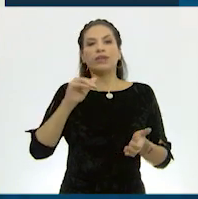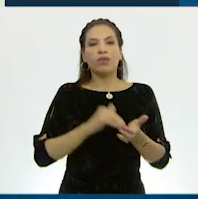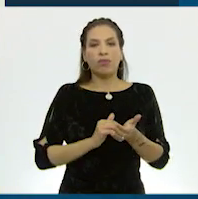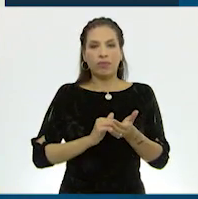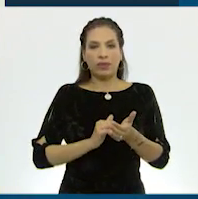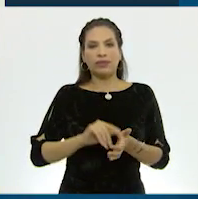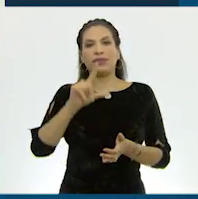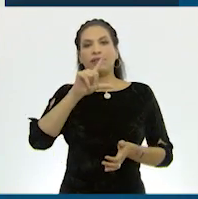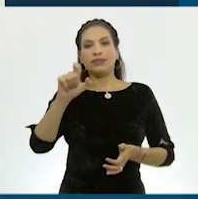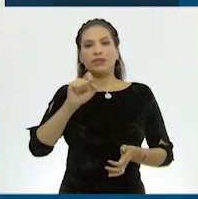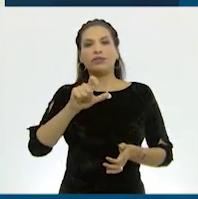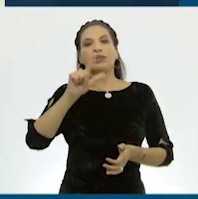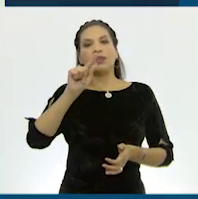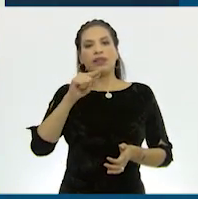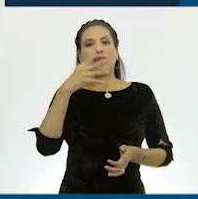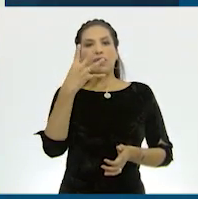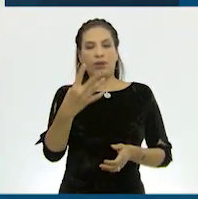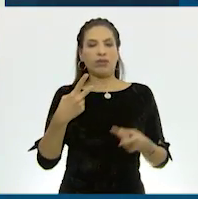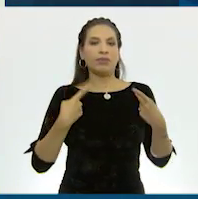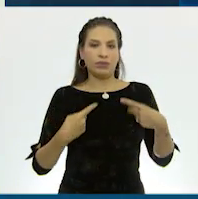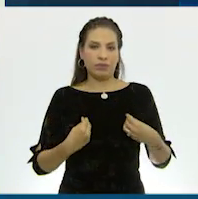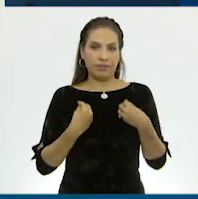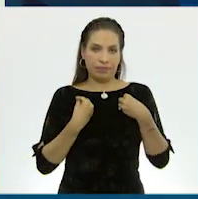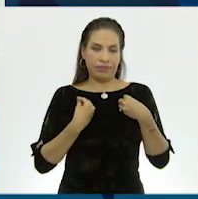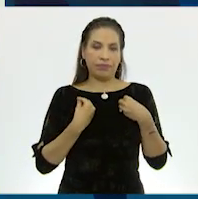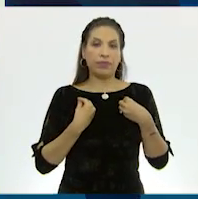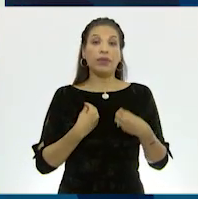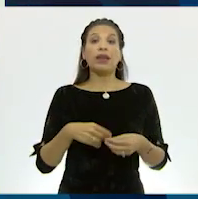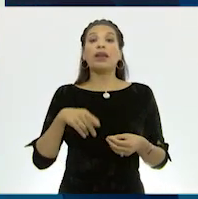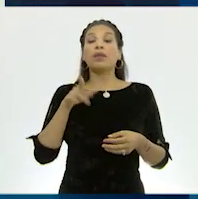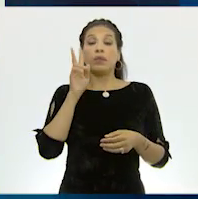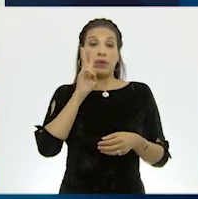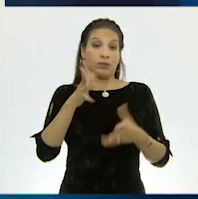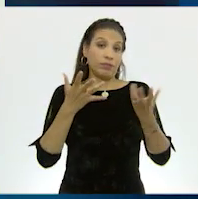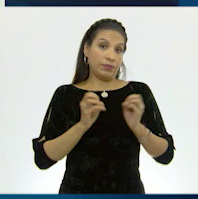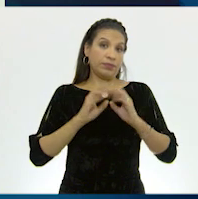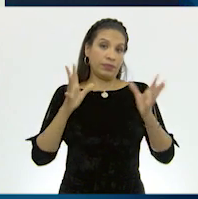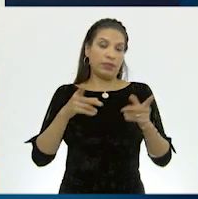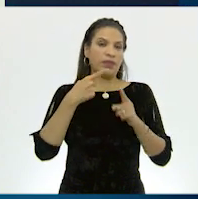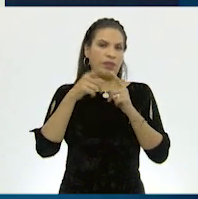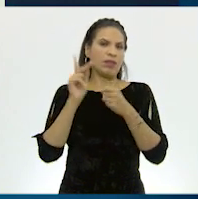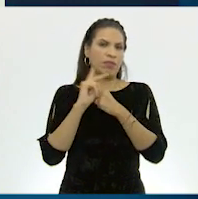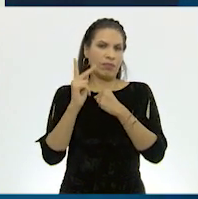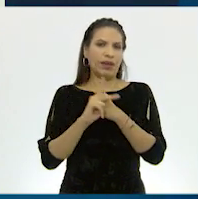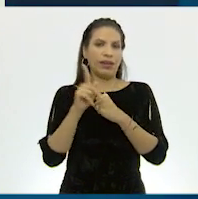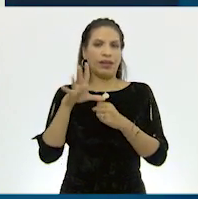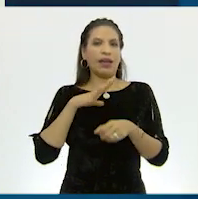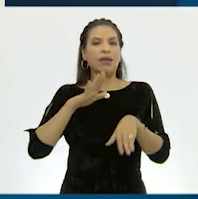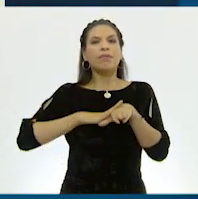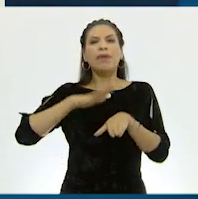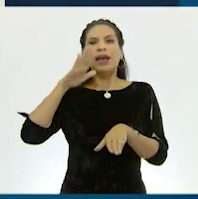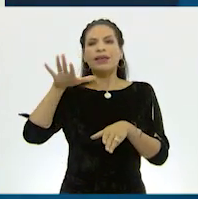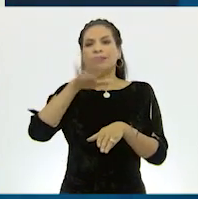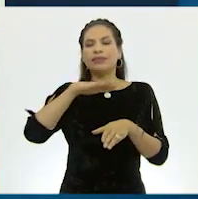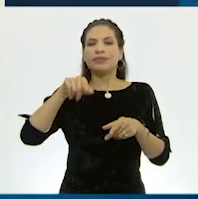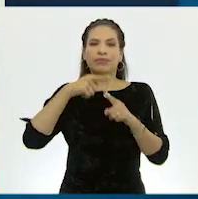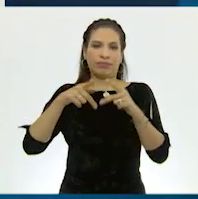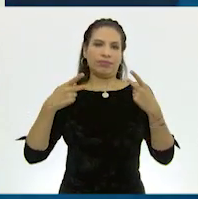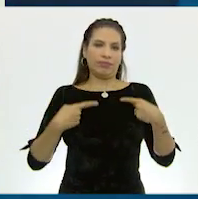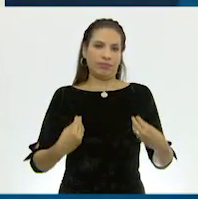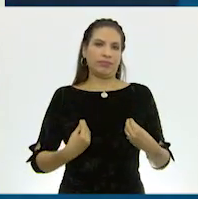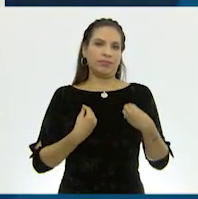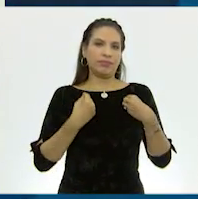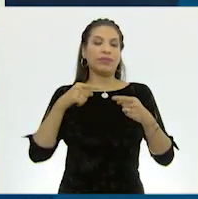.774 habitantes. Como es evidente, estos países concentran la mayor parte de la